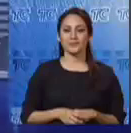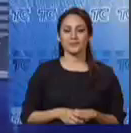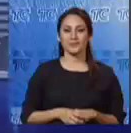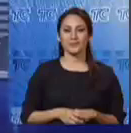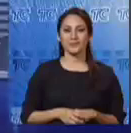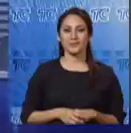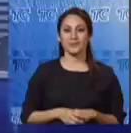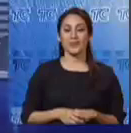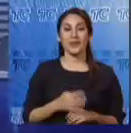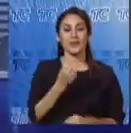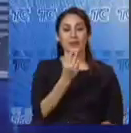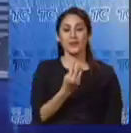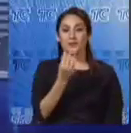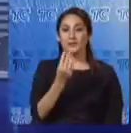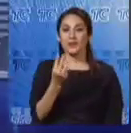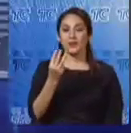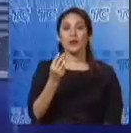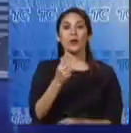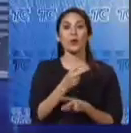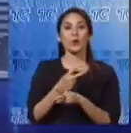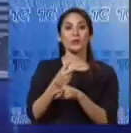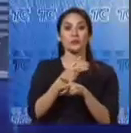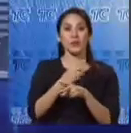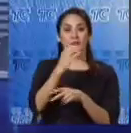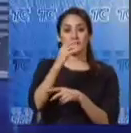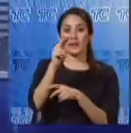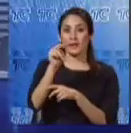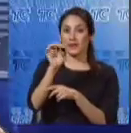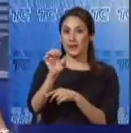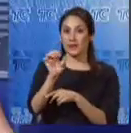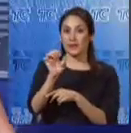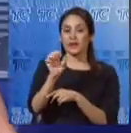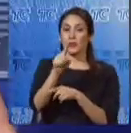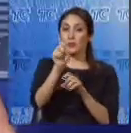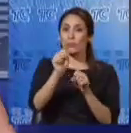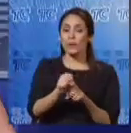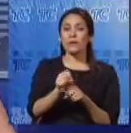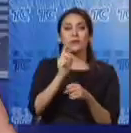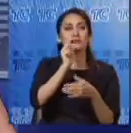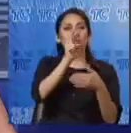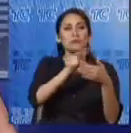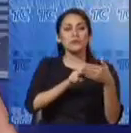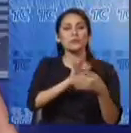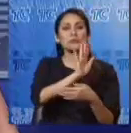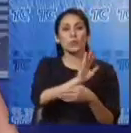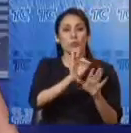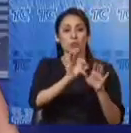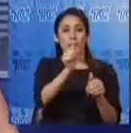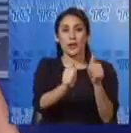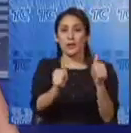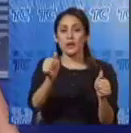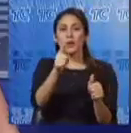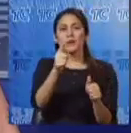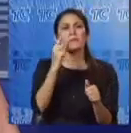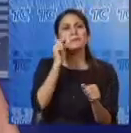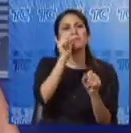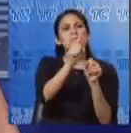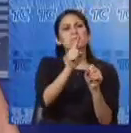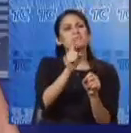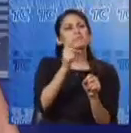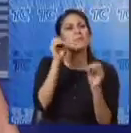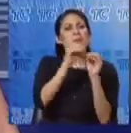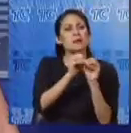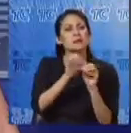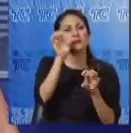En la página web del Consejo Nacional Electoral se pueden encontrar informaciones sobre los ocho candidatos presidenciables. Sus